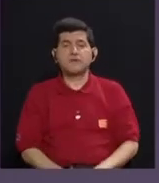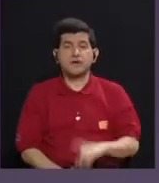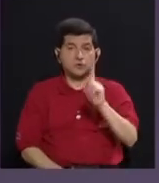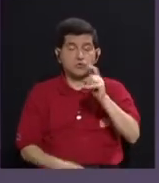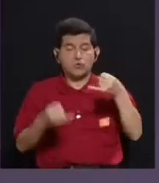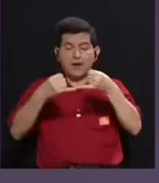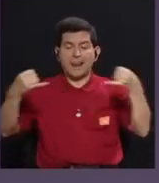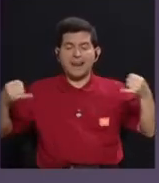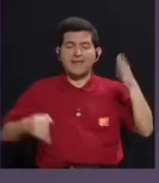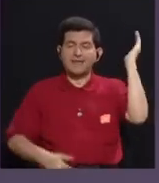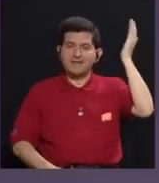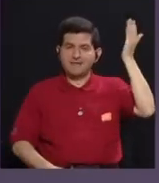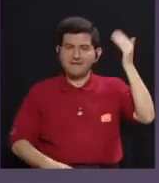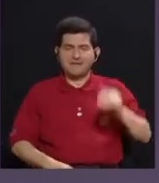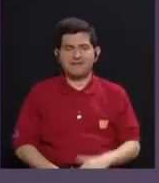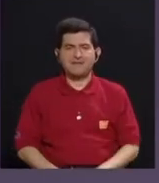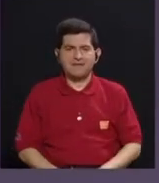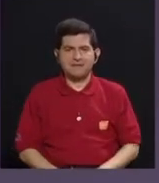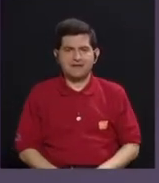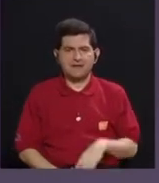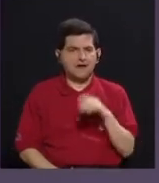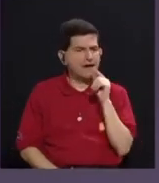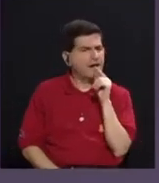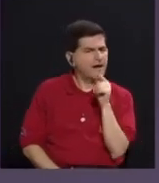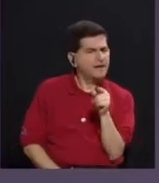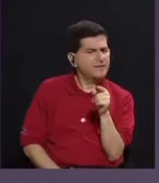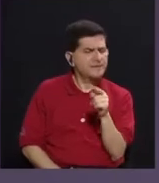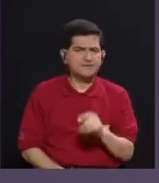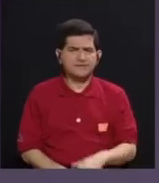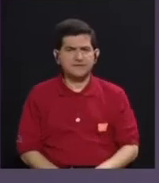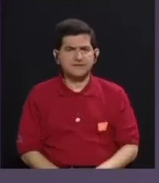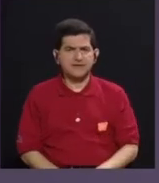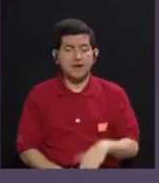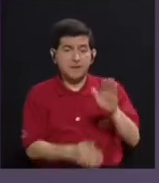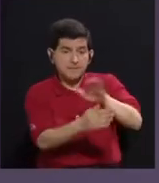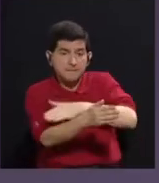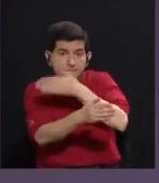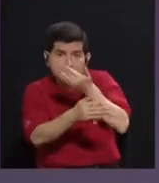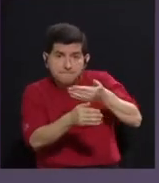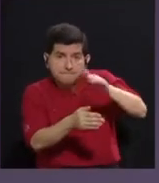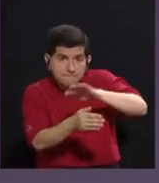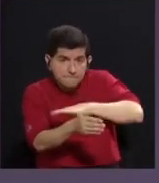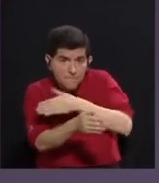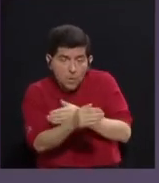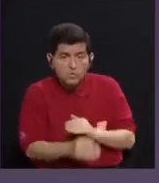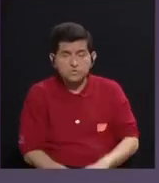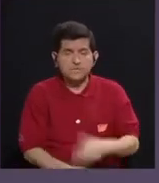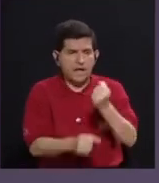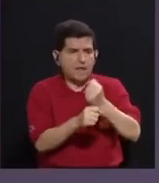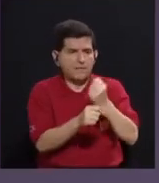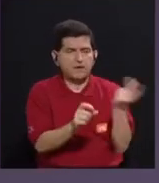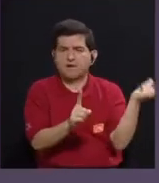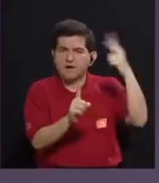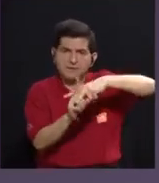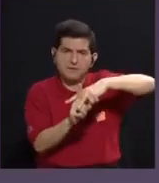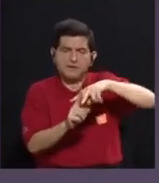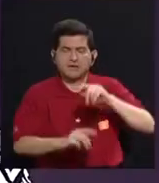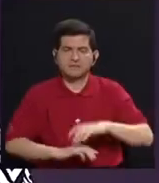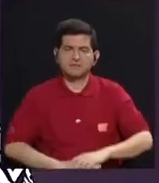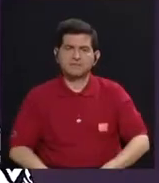discurso, pues, donde la música opera fundamentalmente.